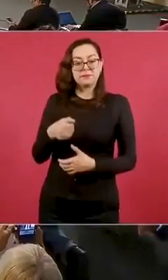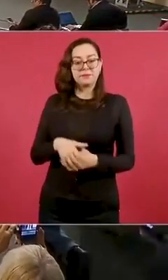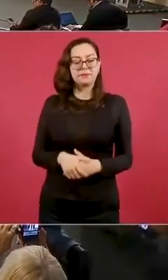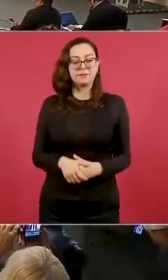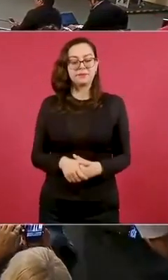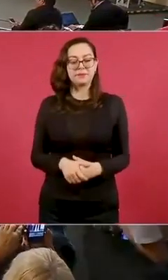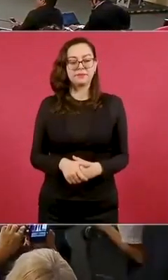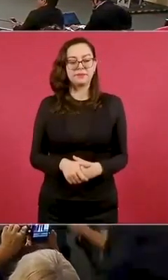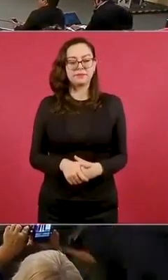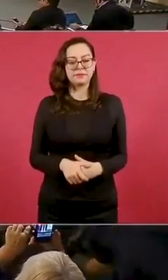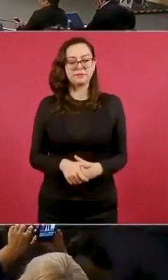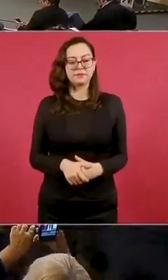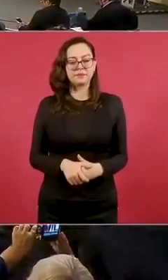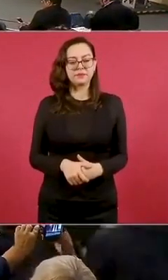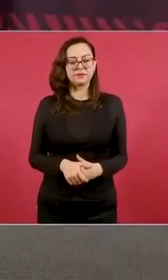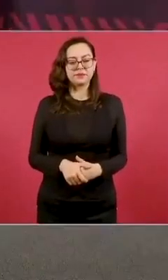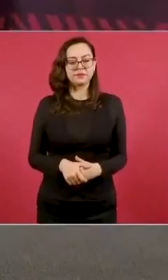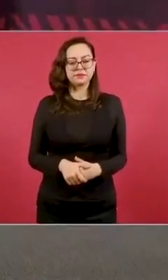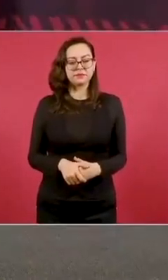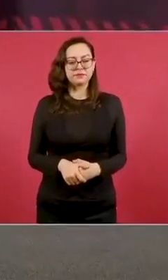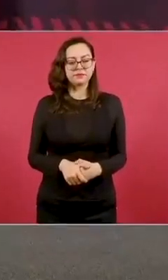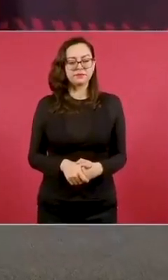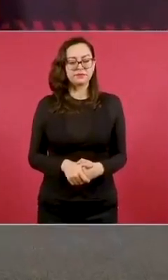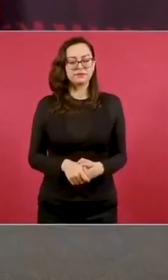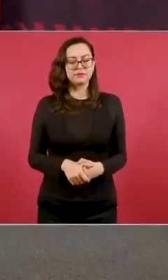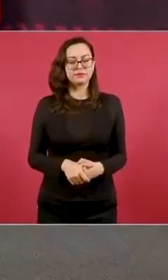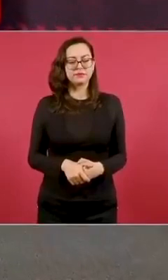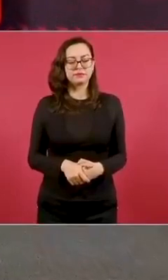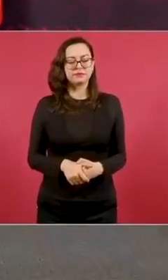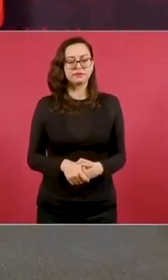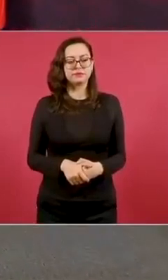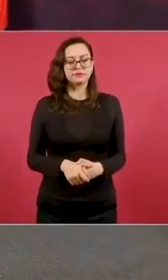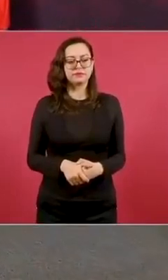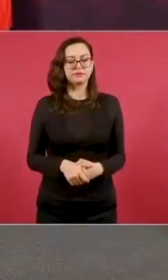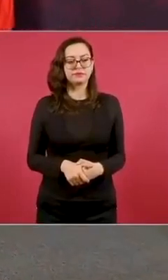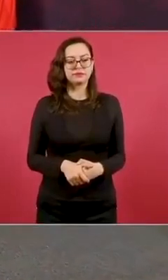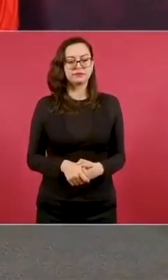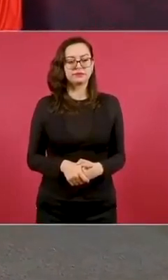ayer, de quienes vinieron a